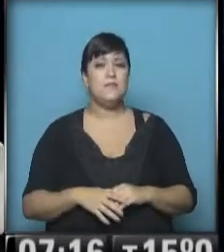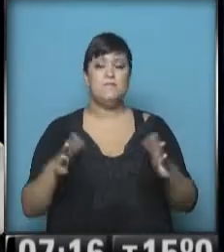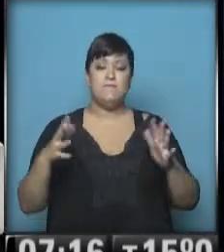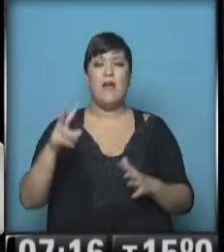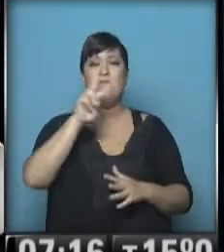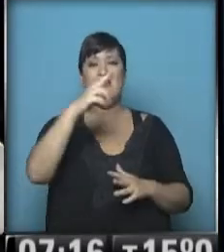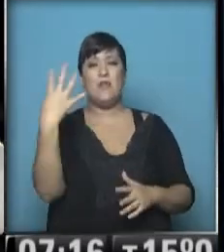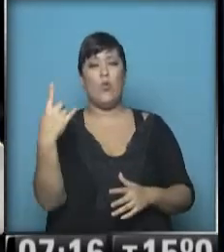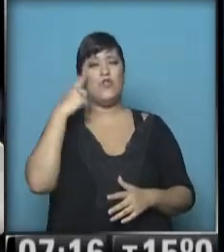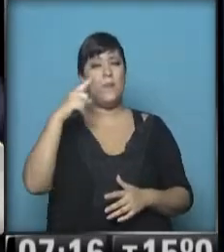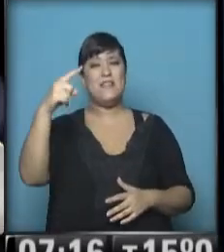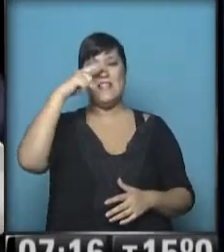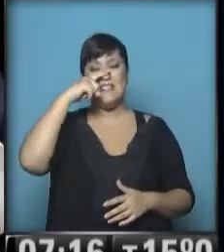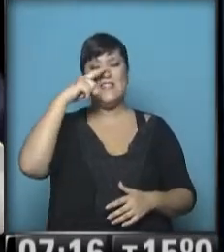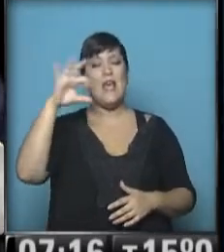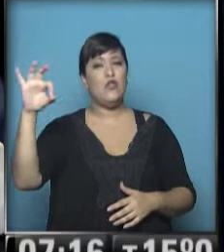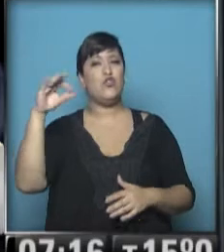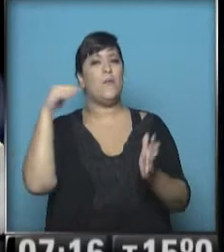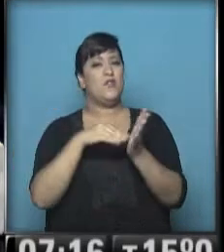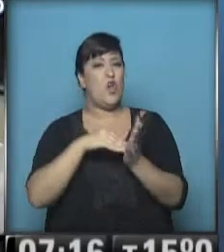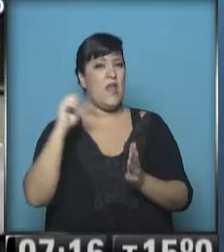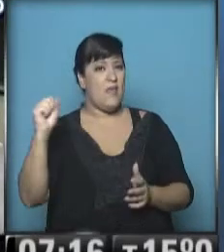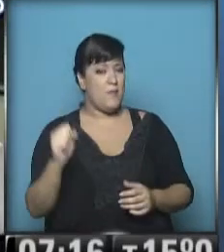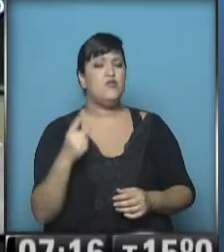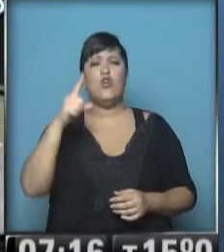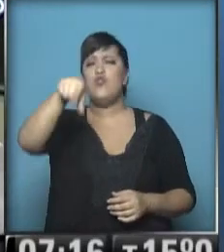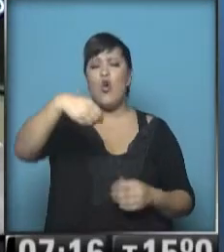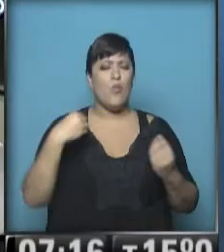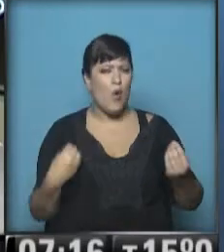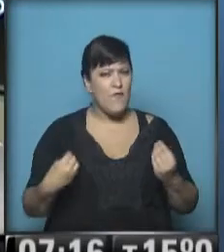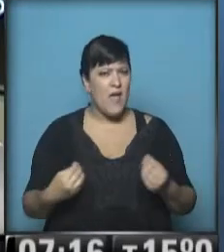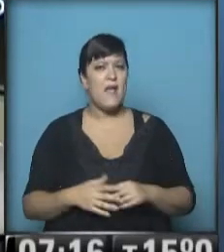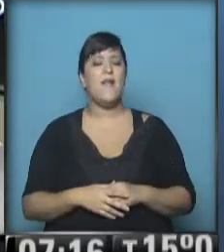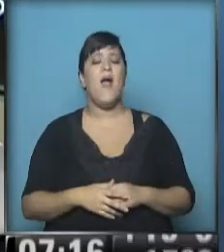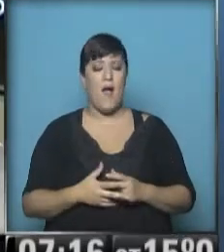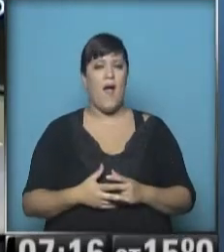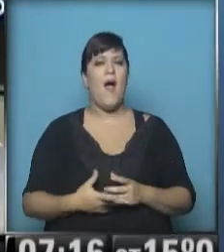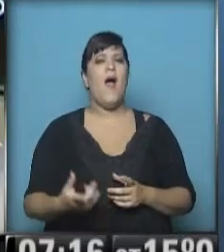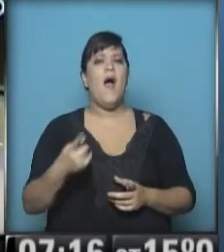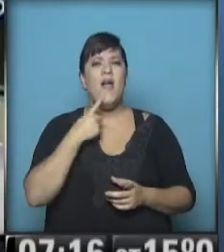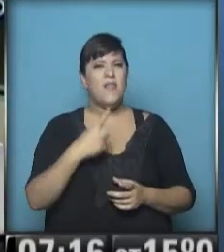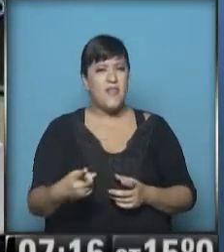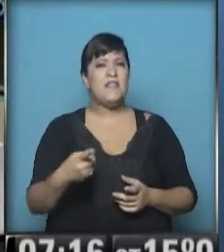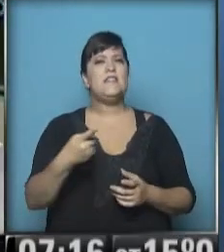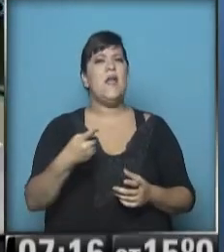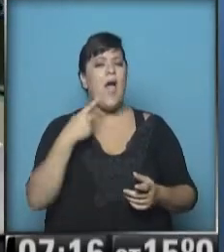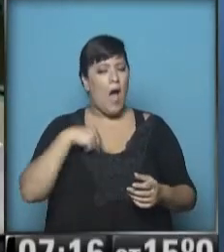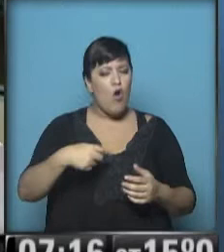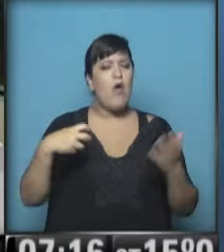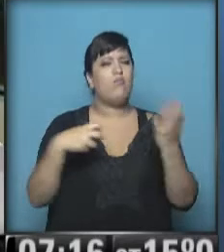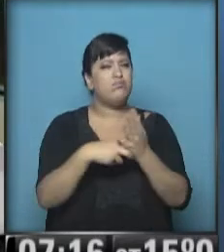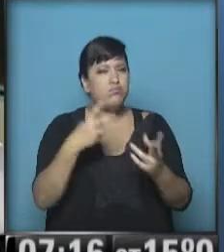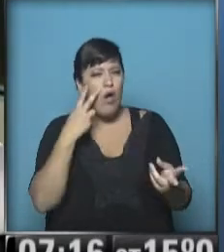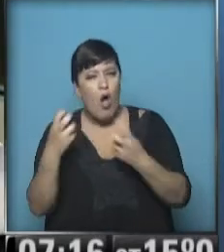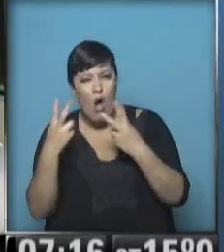24.700 millones de pesos. ¿Esto a qué se debe? La explicación técnica es a una mayor fiscalización y mayores